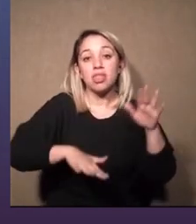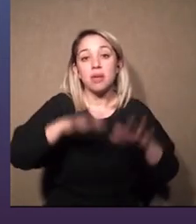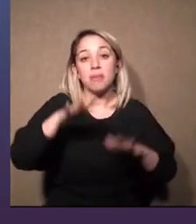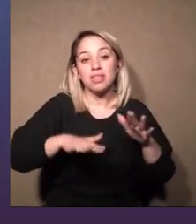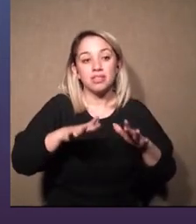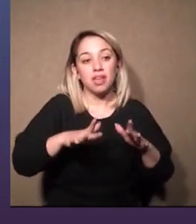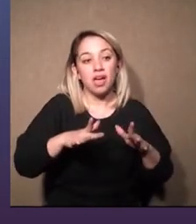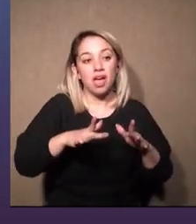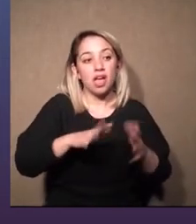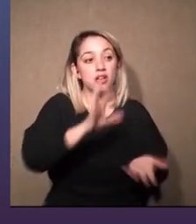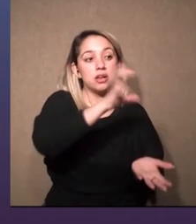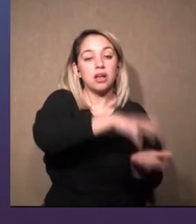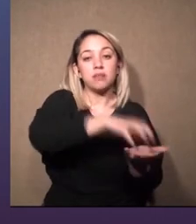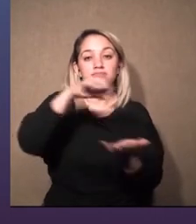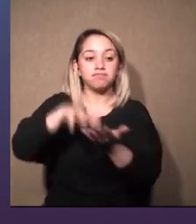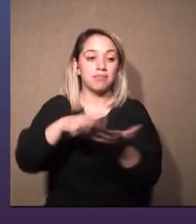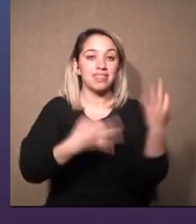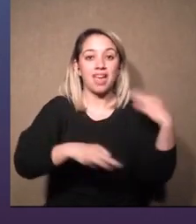dentro de una caja escénica